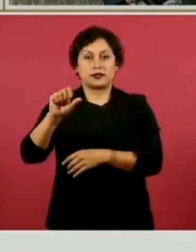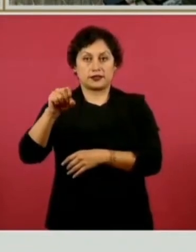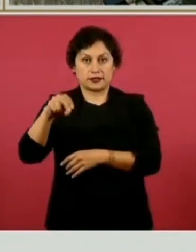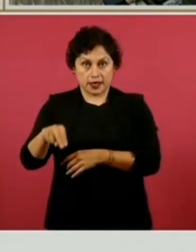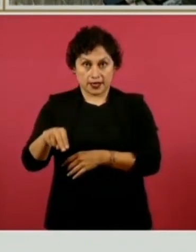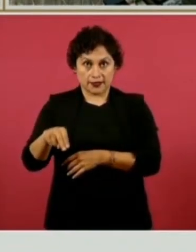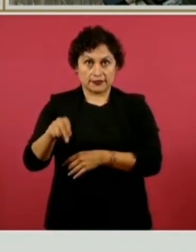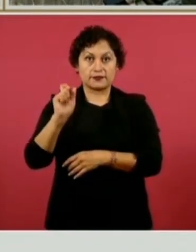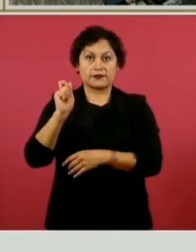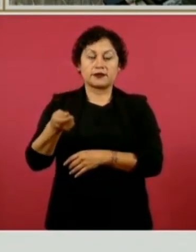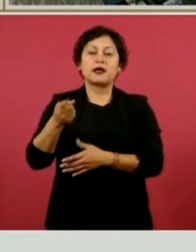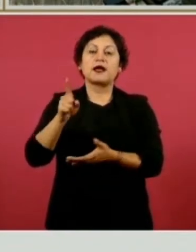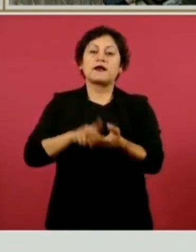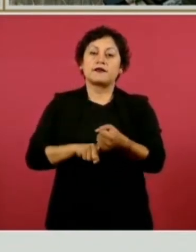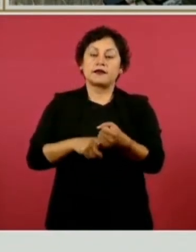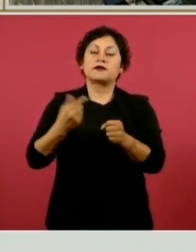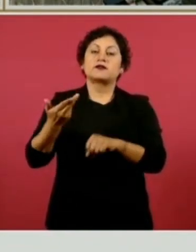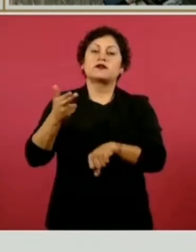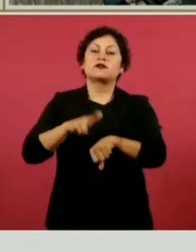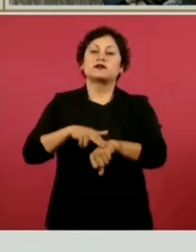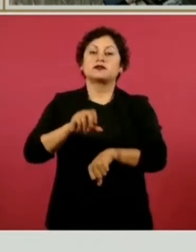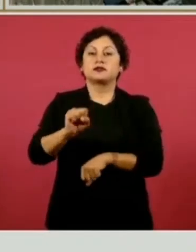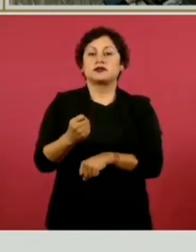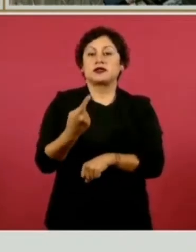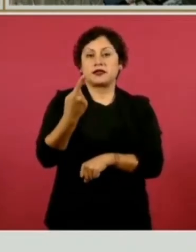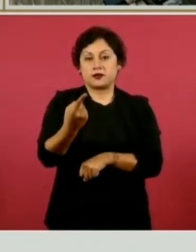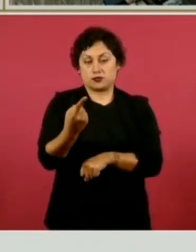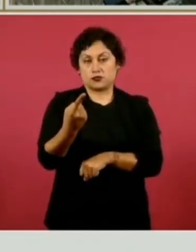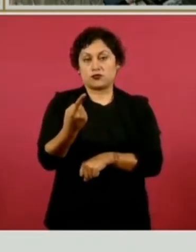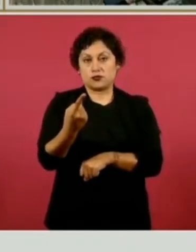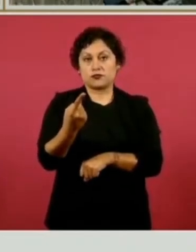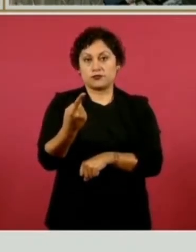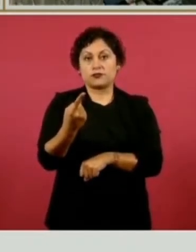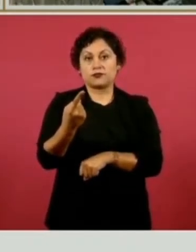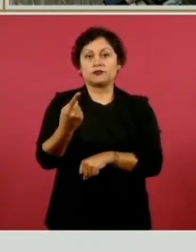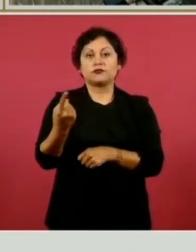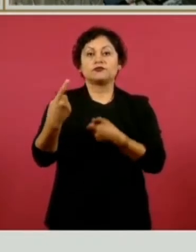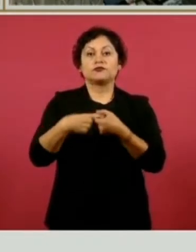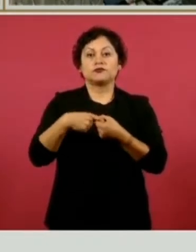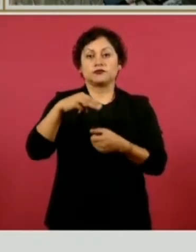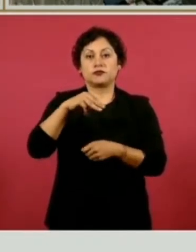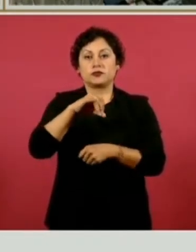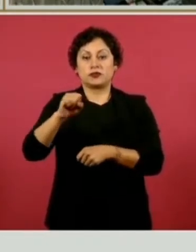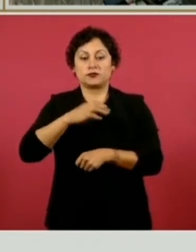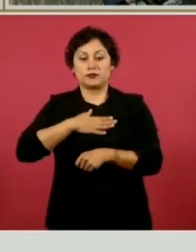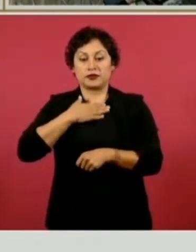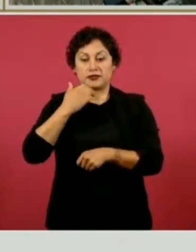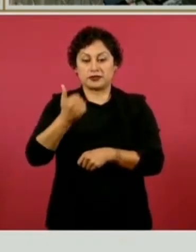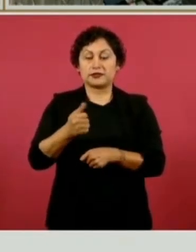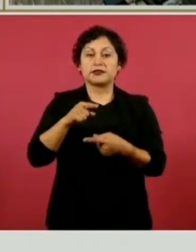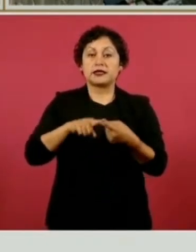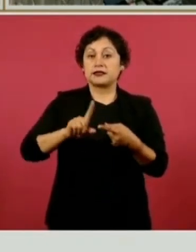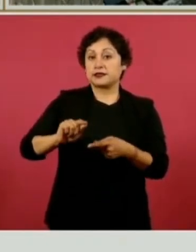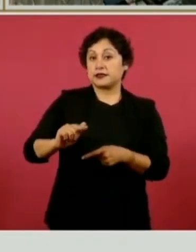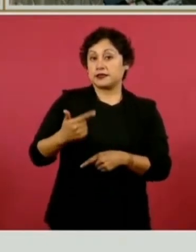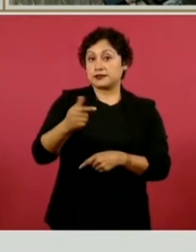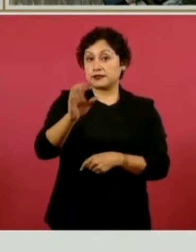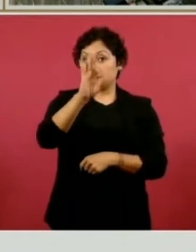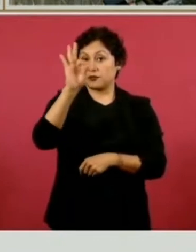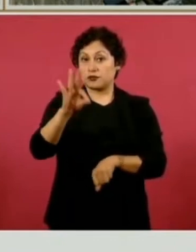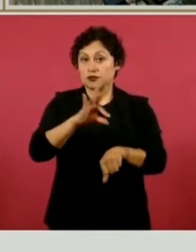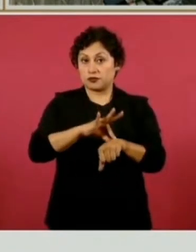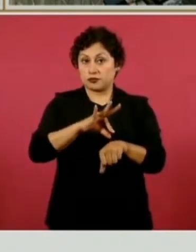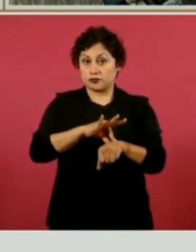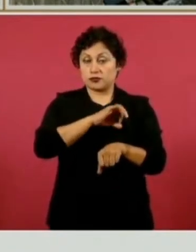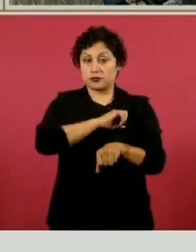61 hospitales transferidos a IMSS-Bienestar, 77 por ciento ya es la cobertura de contratación de médicos